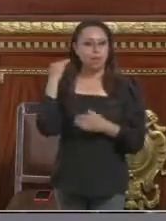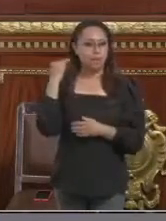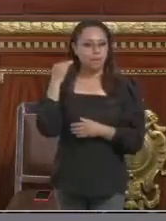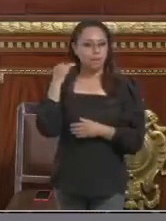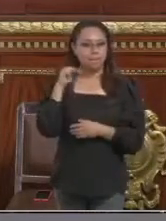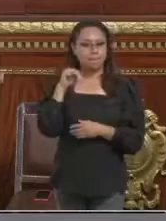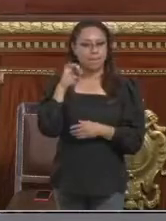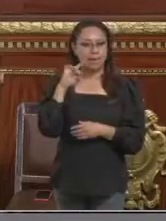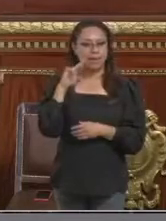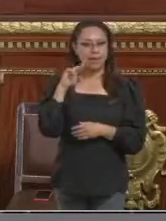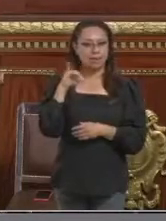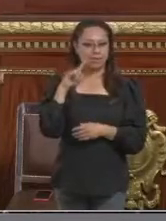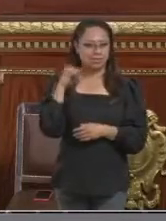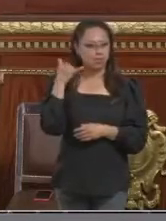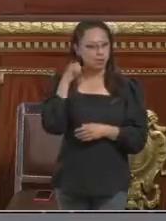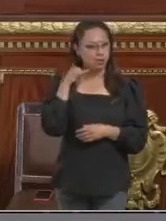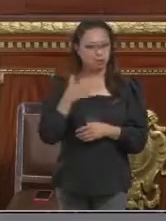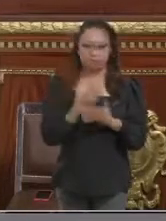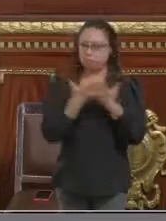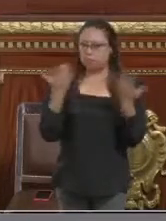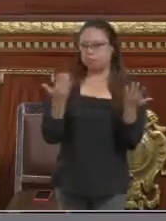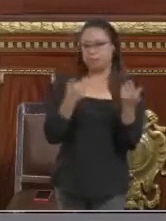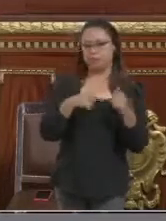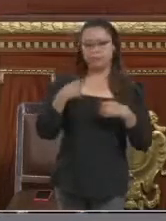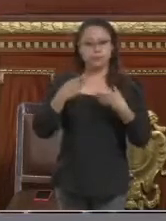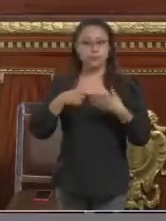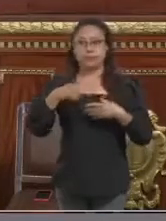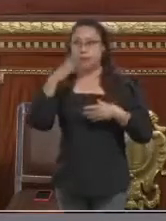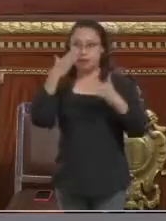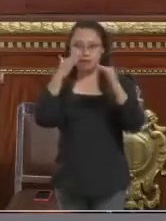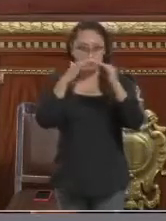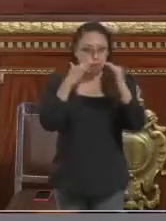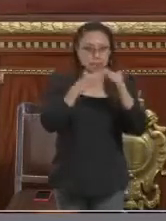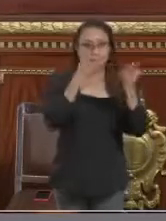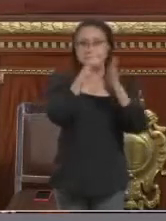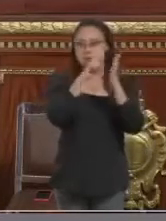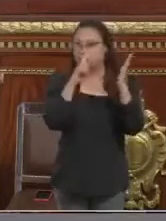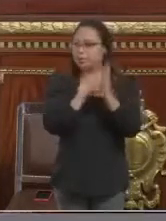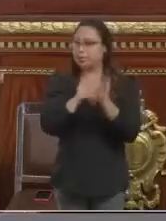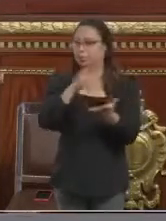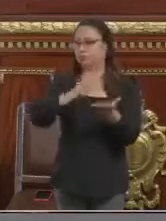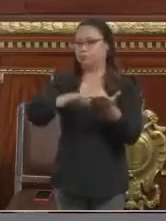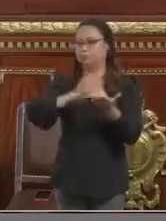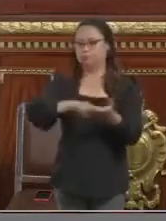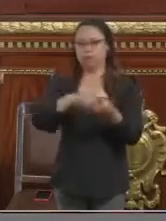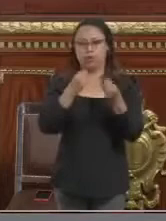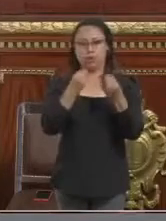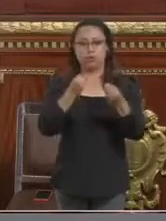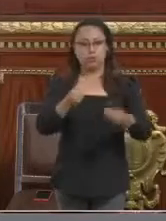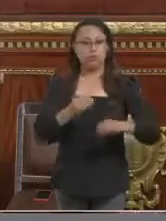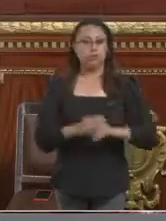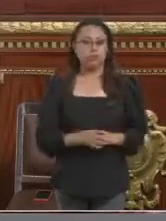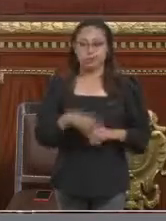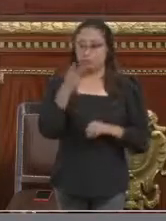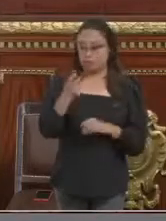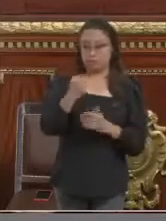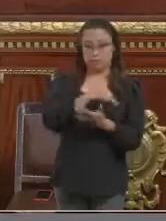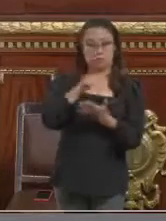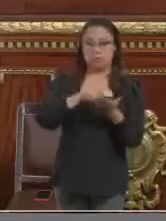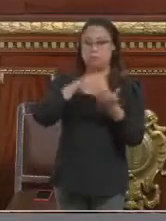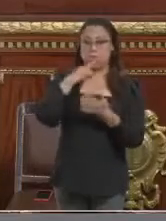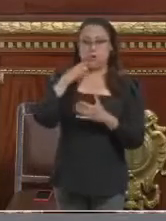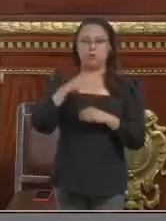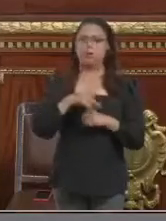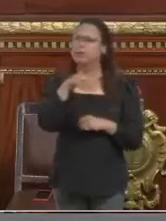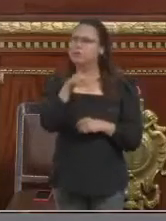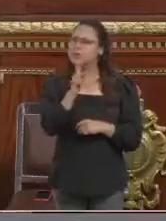tener esta percepción de que la propiedad vale un montón, de que las rentas son inalcanzables, de que vivir ahí es el mejor lugar del mundo, pero lo que hace